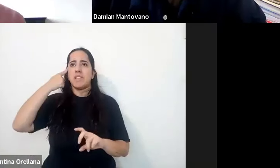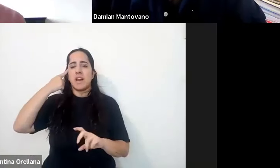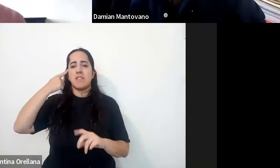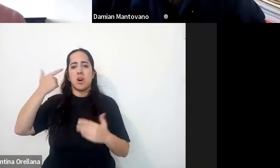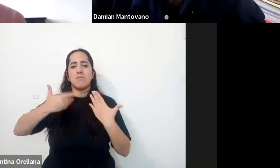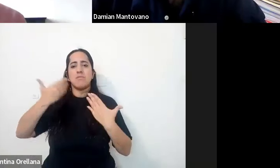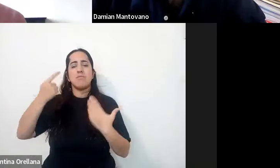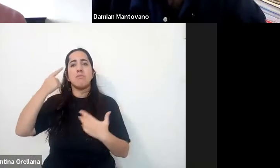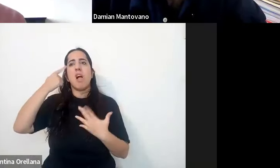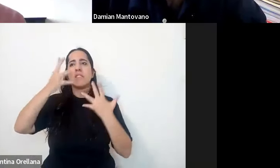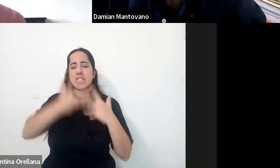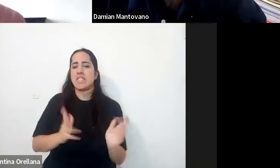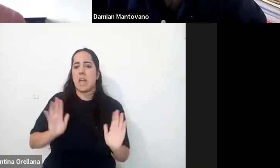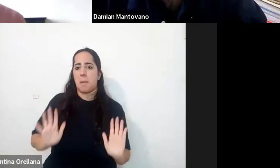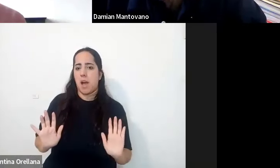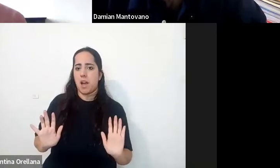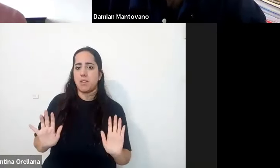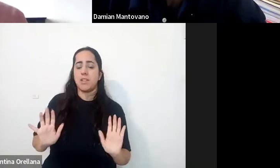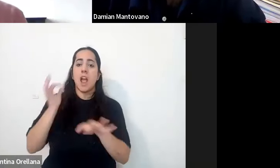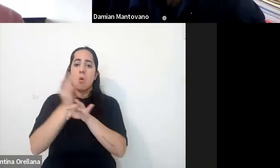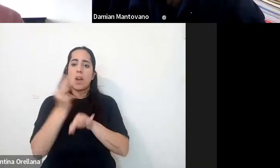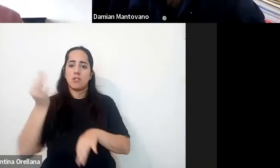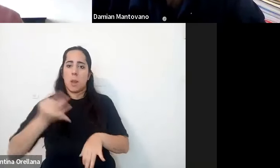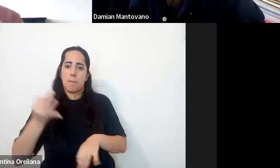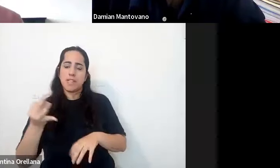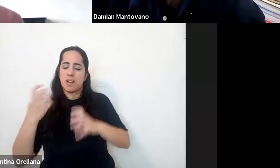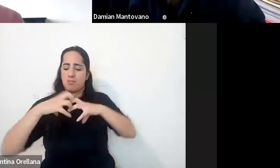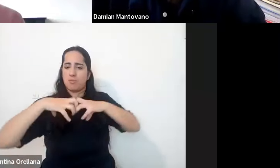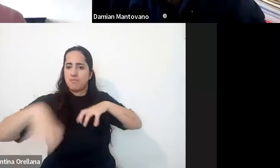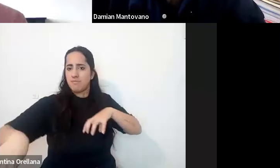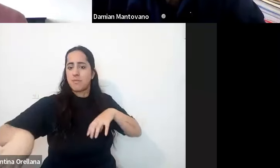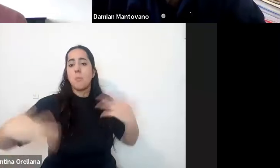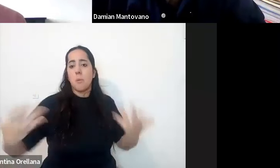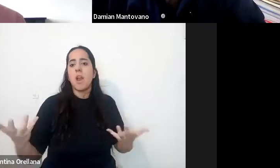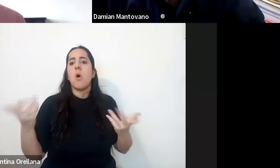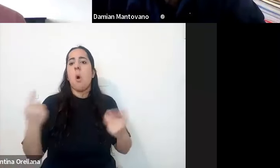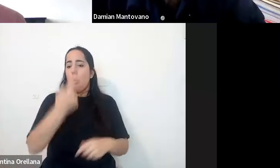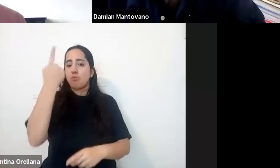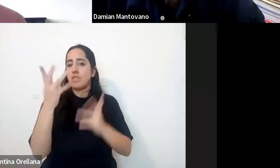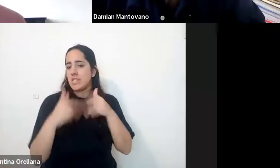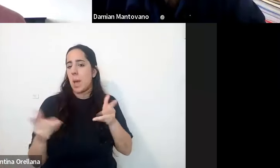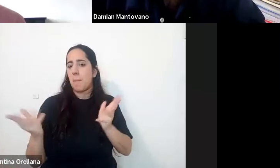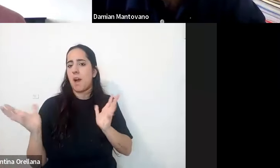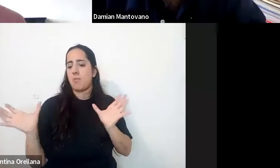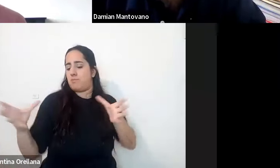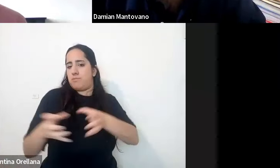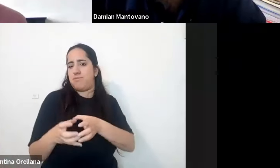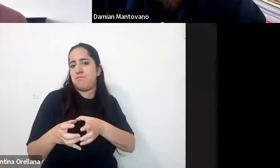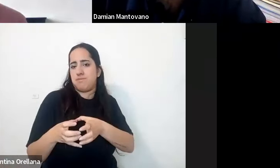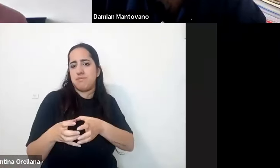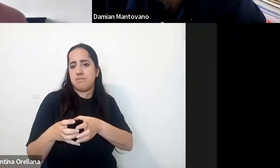como un subsistema la educación especial entonces poder construir un sistema donde las responsabilidades son